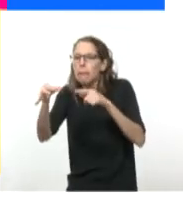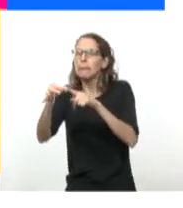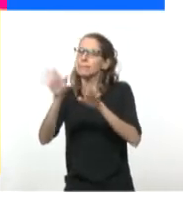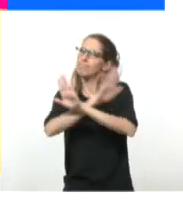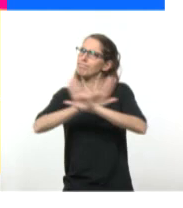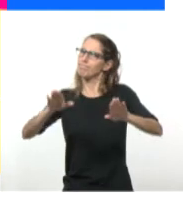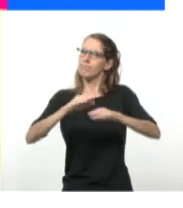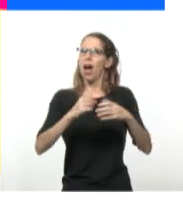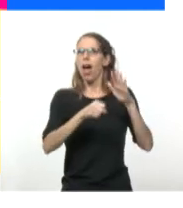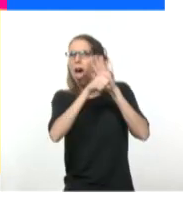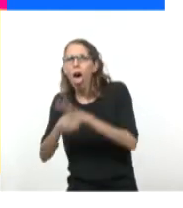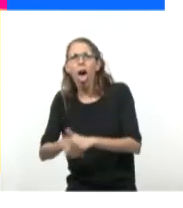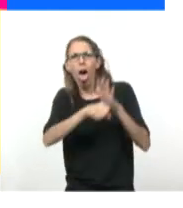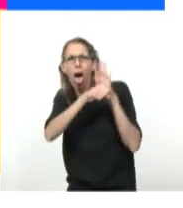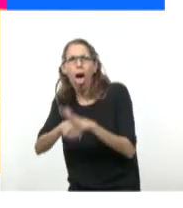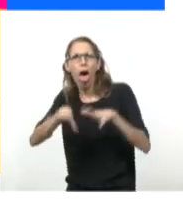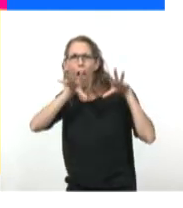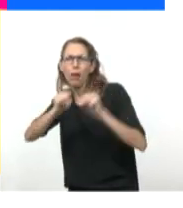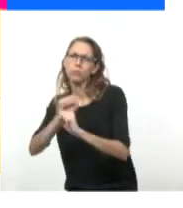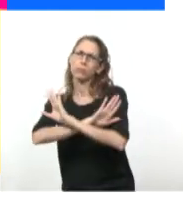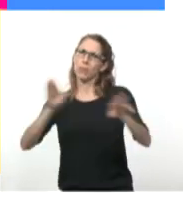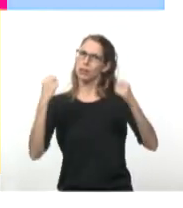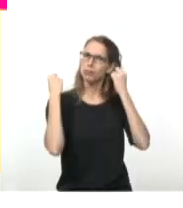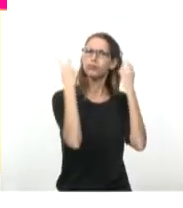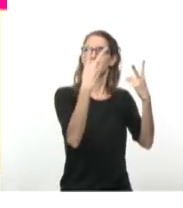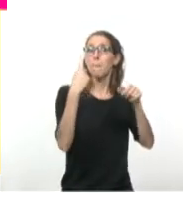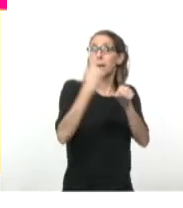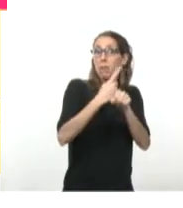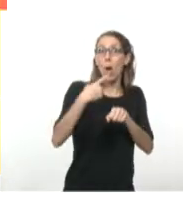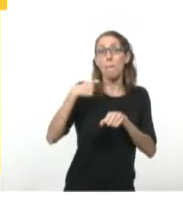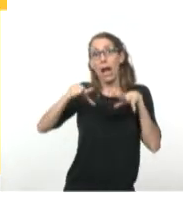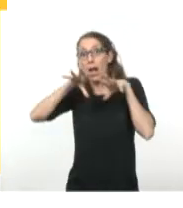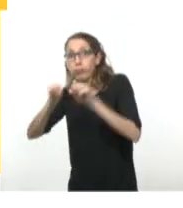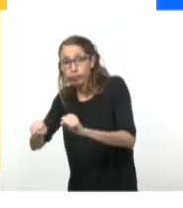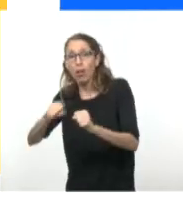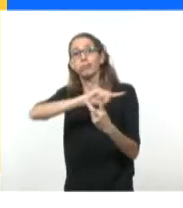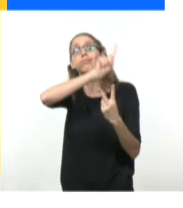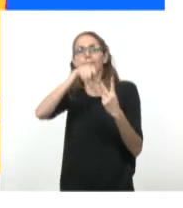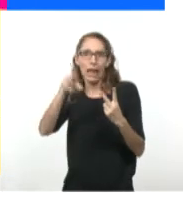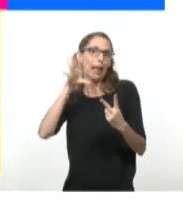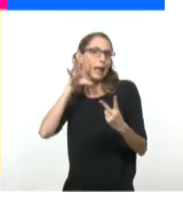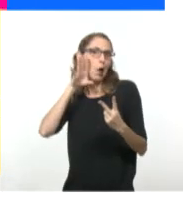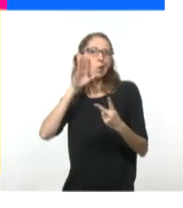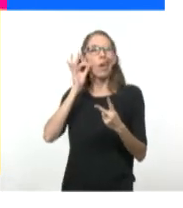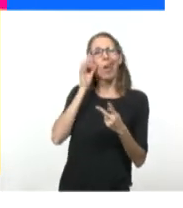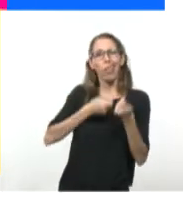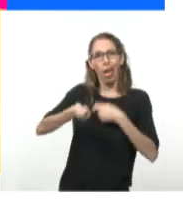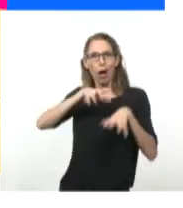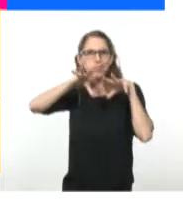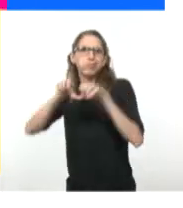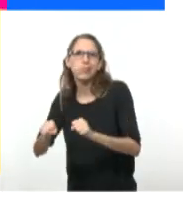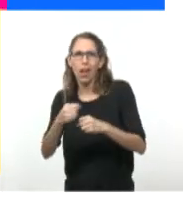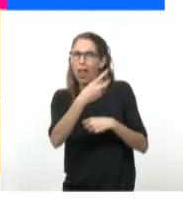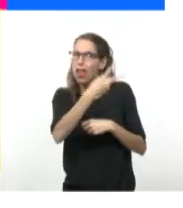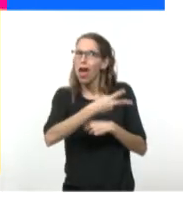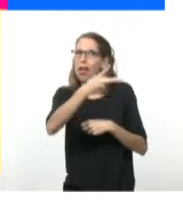siglos de sometimiento. Los españoles primero, los varones del azúcar estadounidenses después, se dedicaron a espoliar a